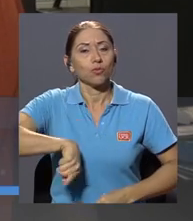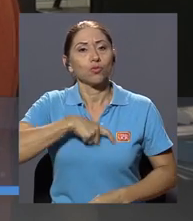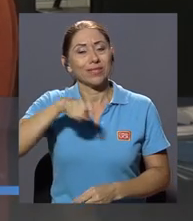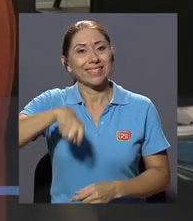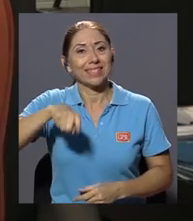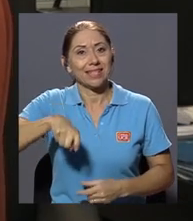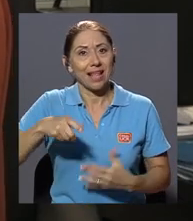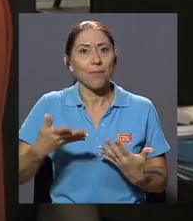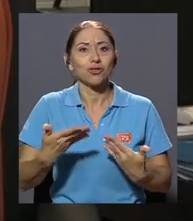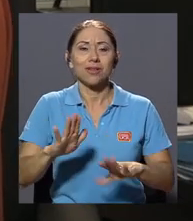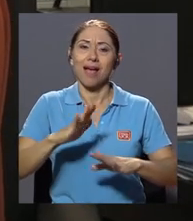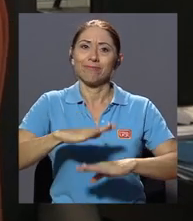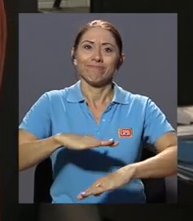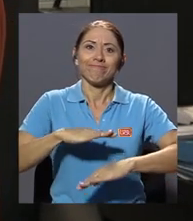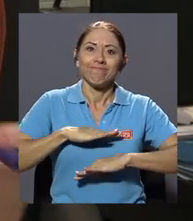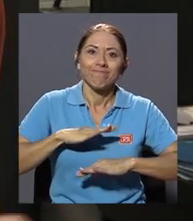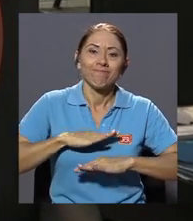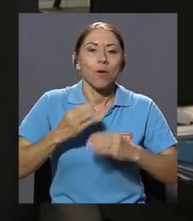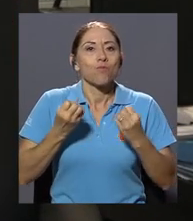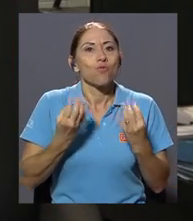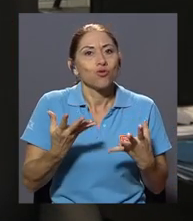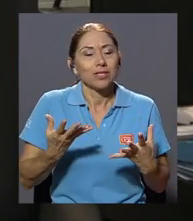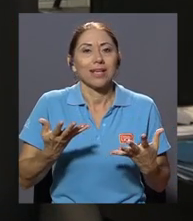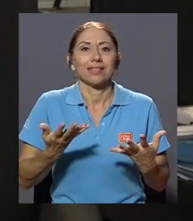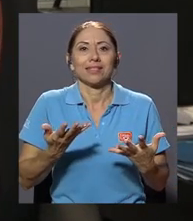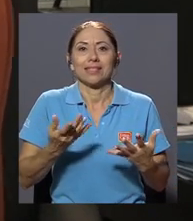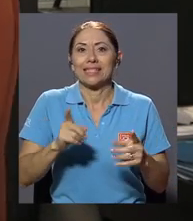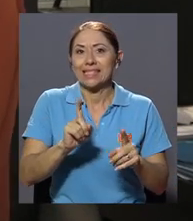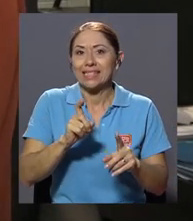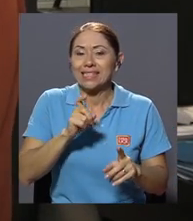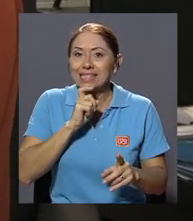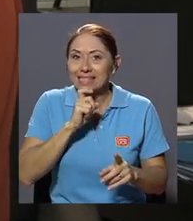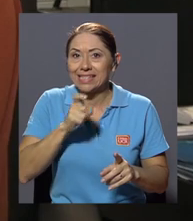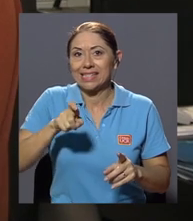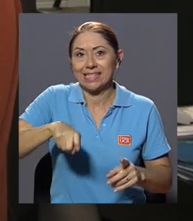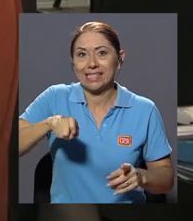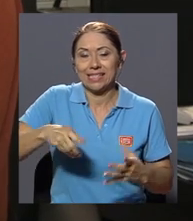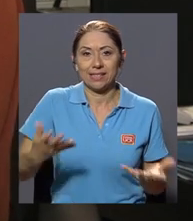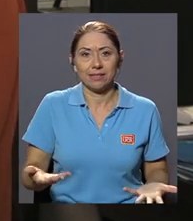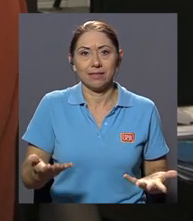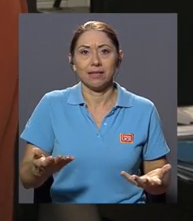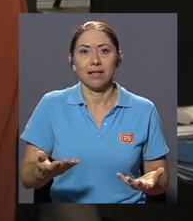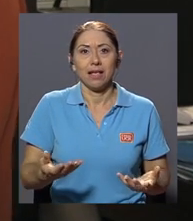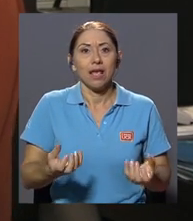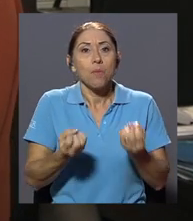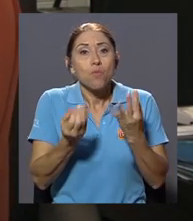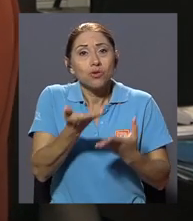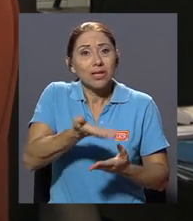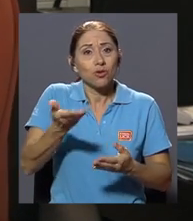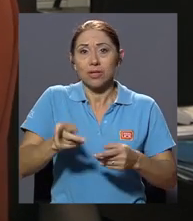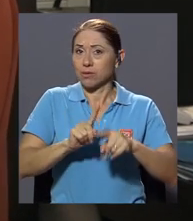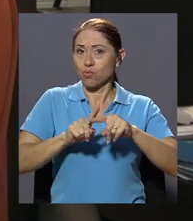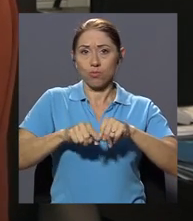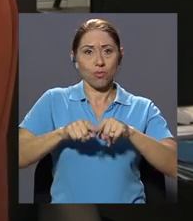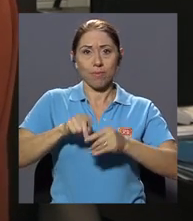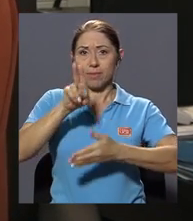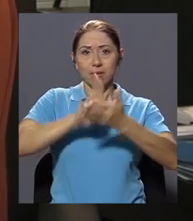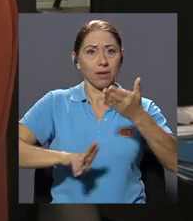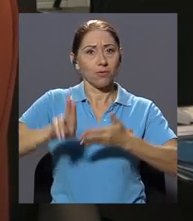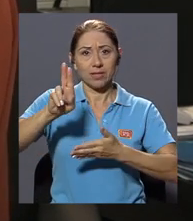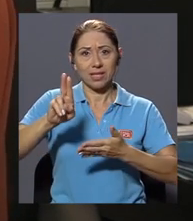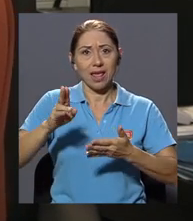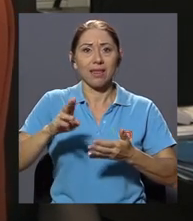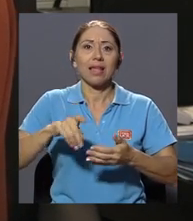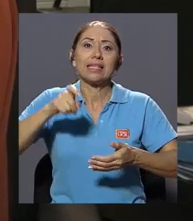en grandes rasgos muchas de estas dificultades y muchas no dependen de la universidad. La